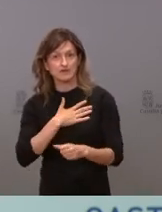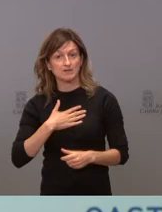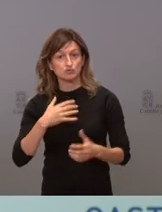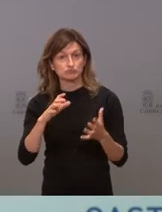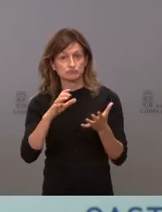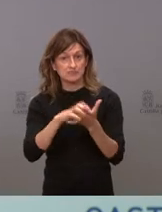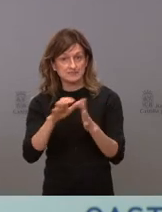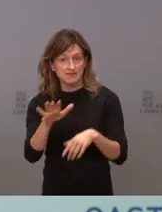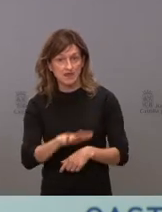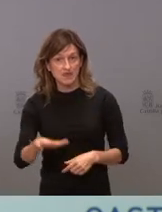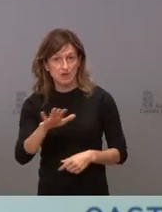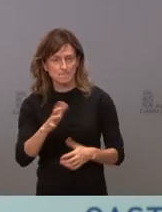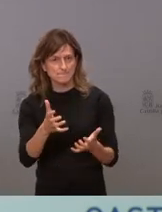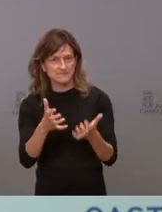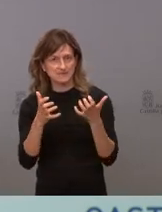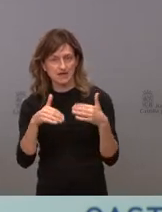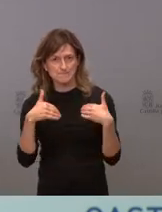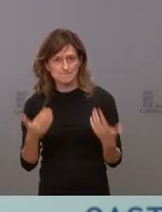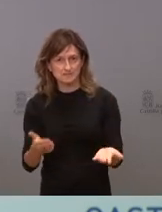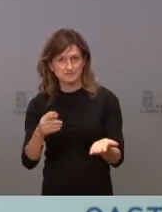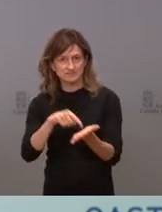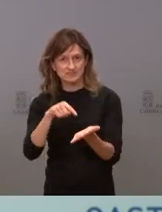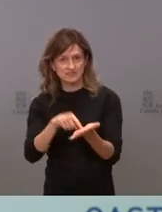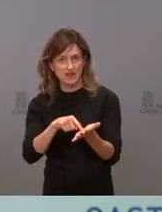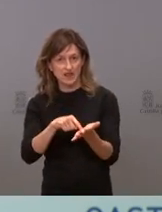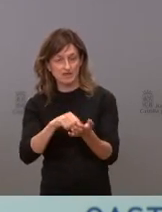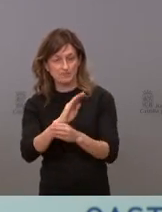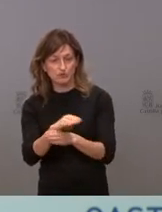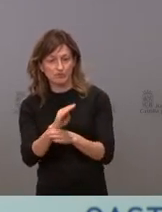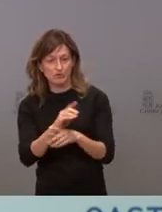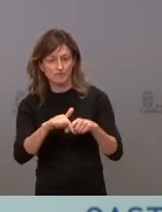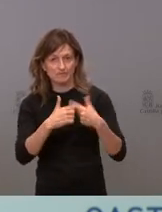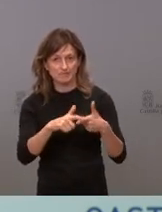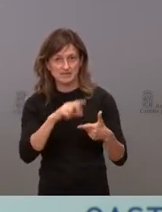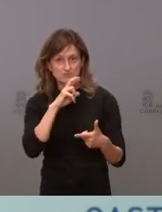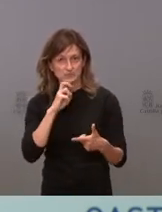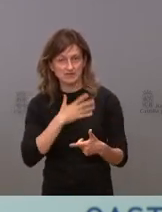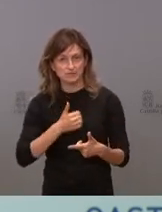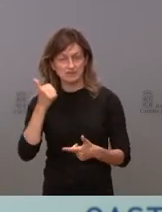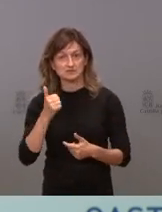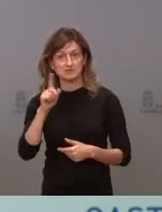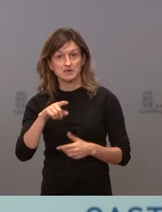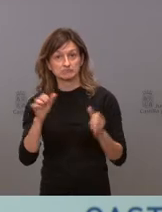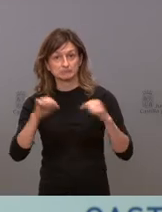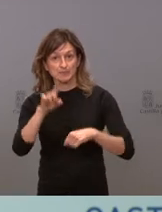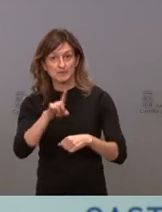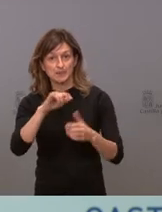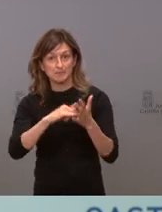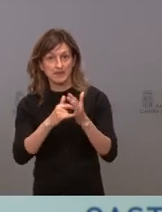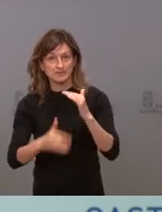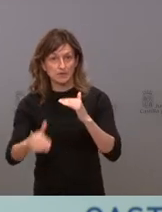con más ventajas fiscales a la natalidad y a la protección de las familias. Hemos aprobado el primer plan de igualdad